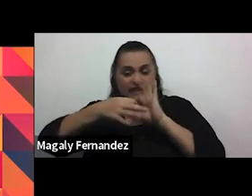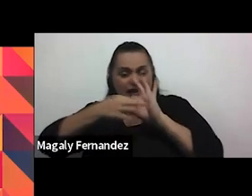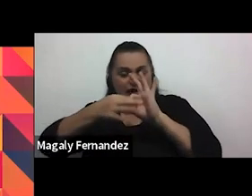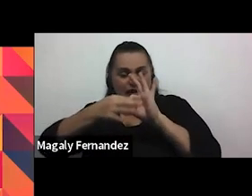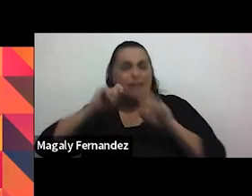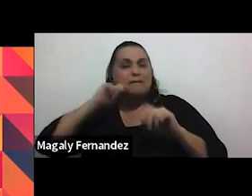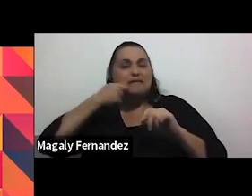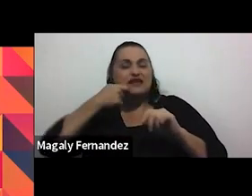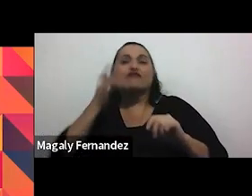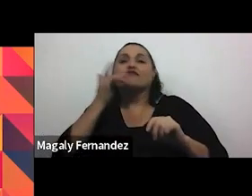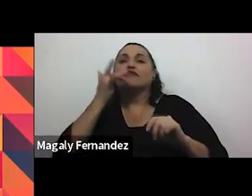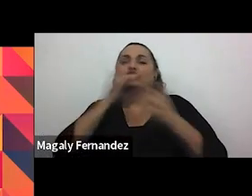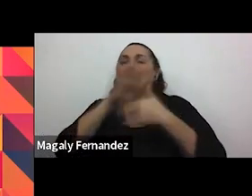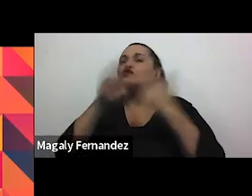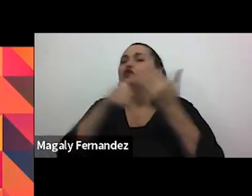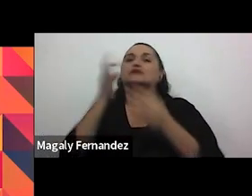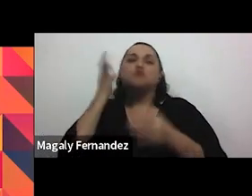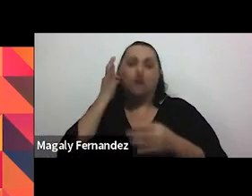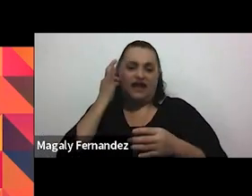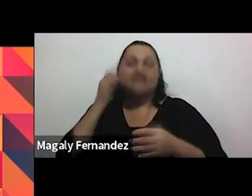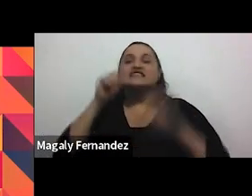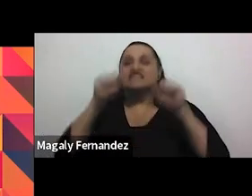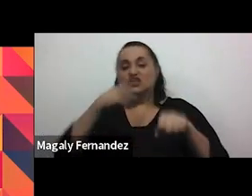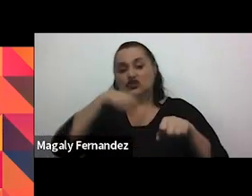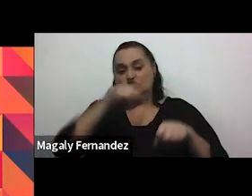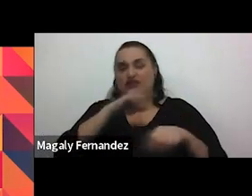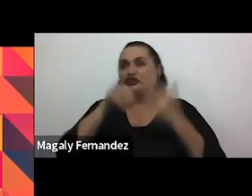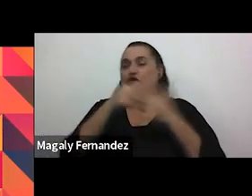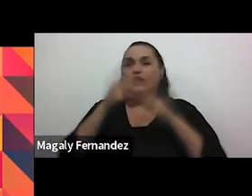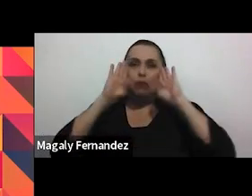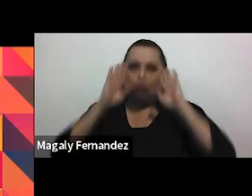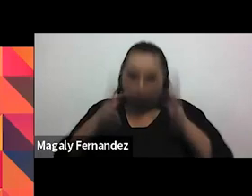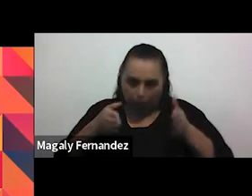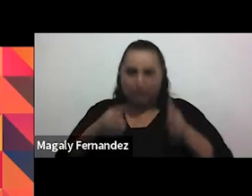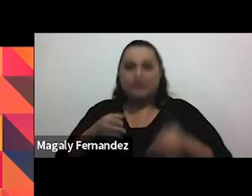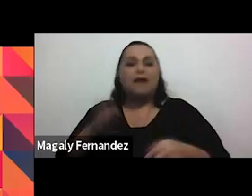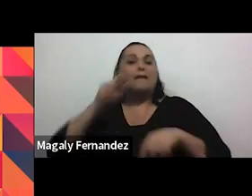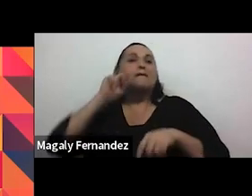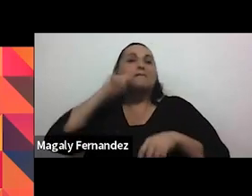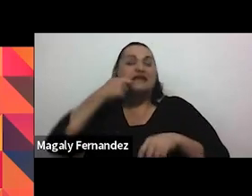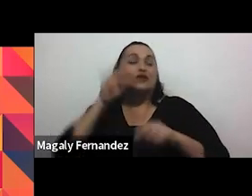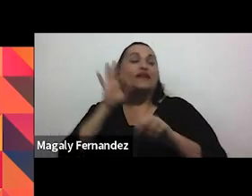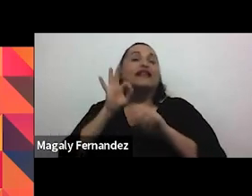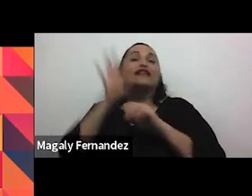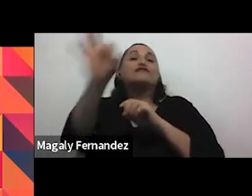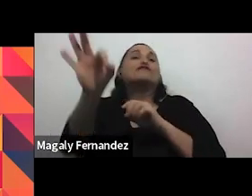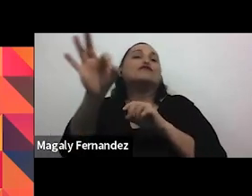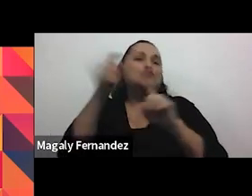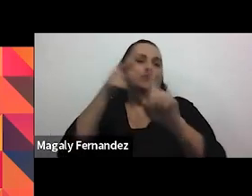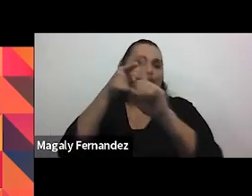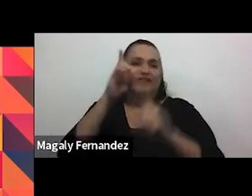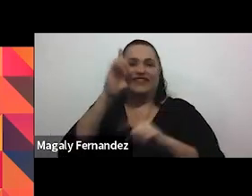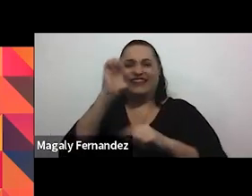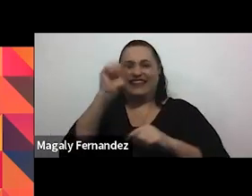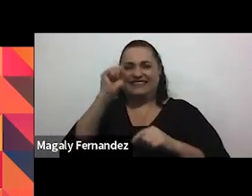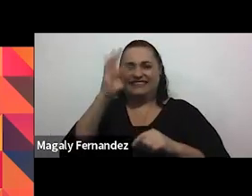de todas las mujeres. Sí, el que nos hace caer todas las veces. El mito del destino. Porque nuestros ojos se encuentran